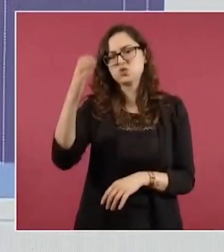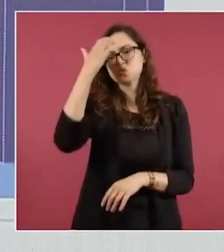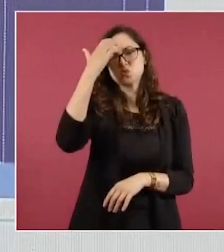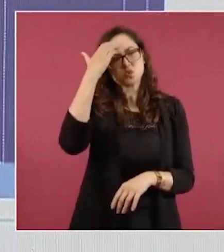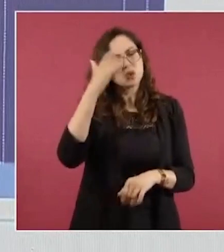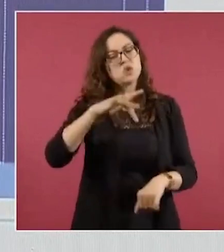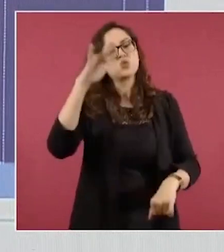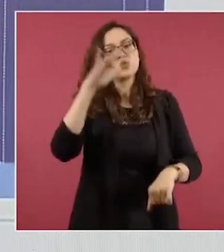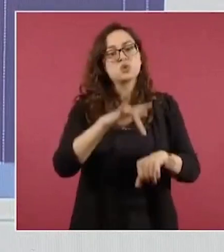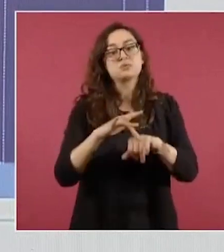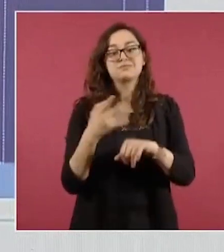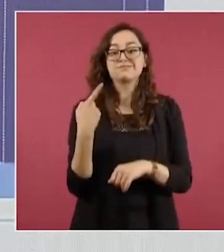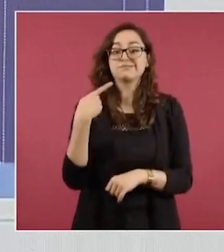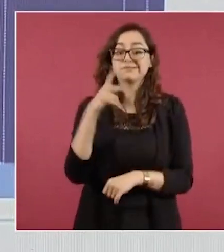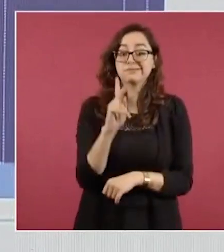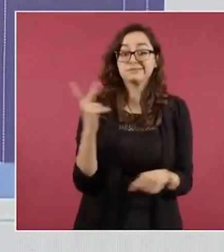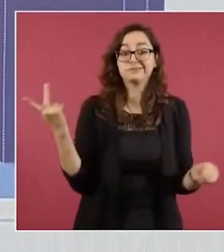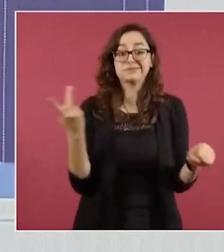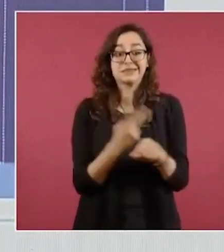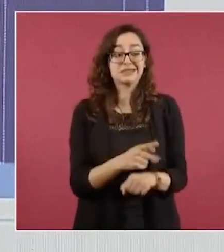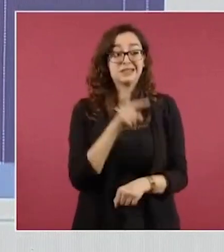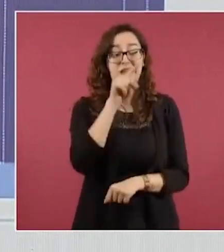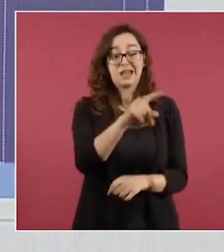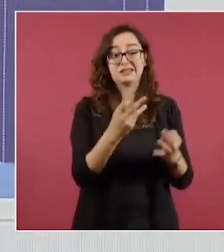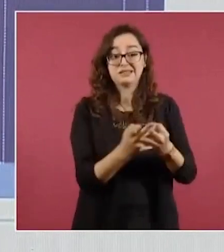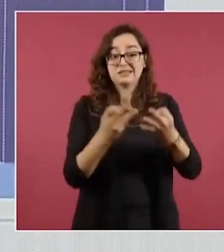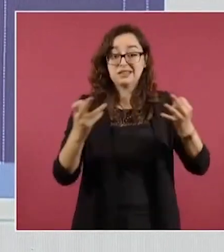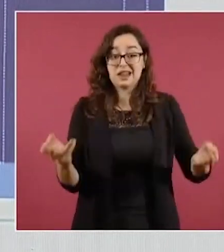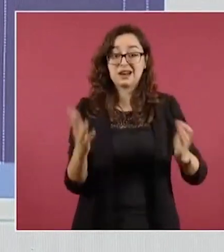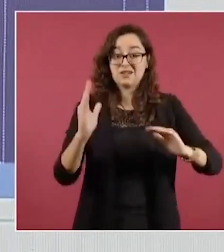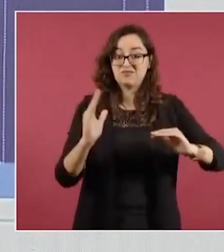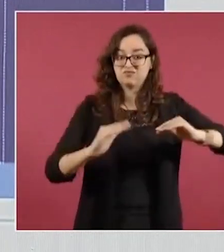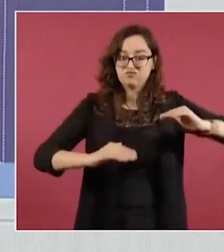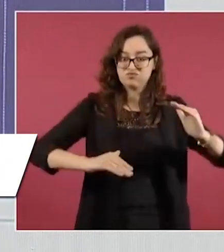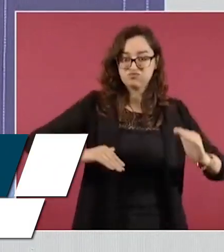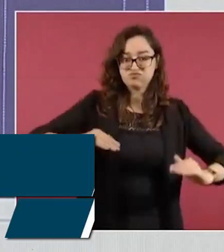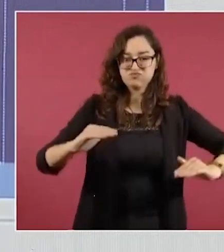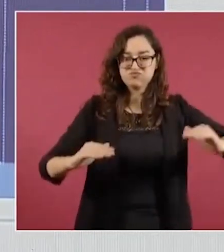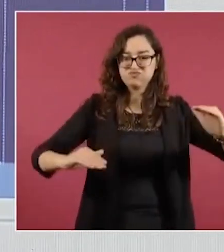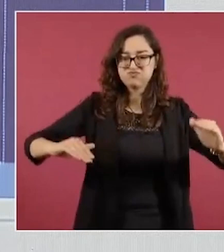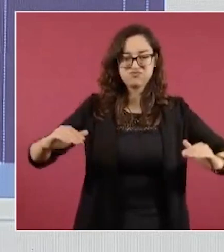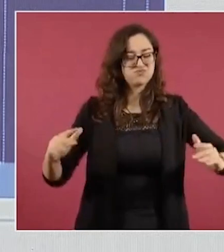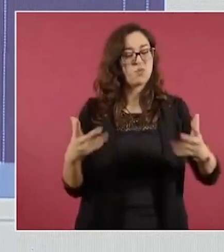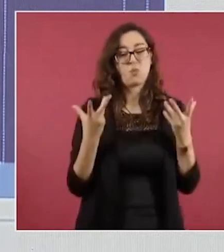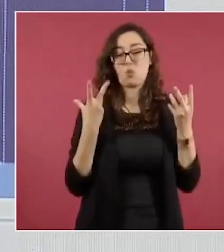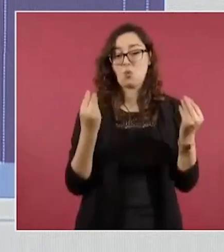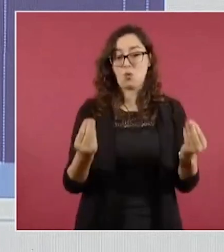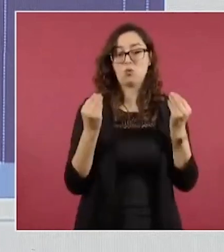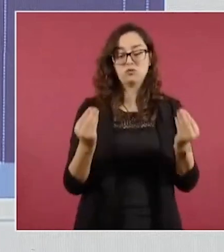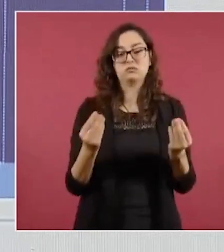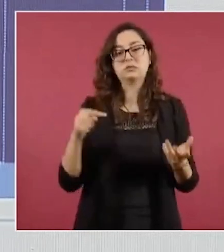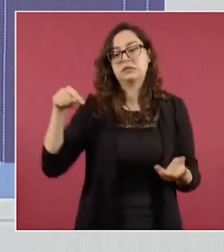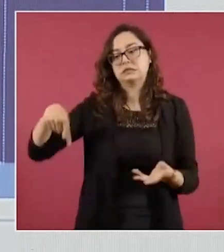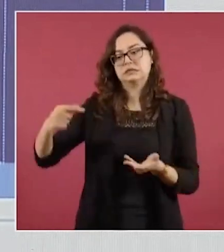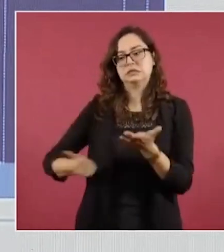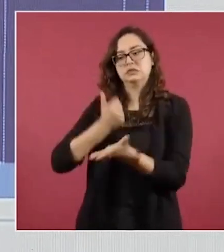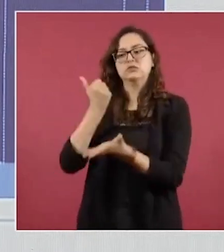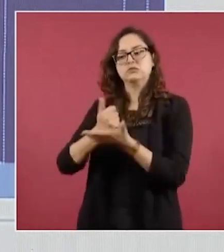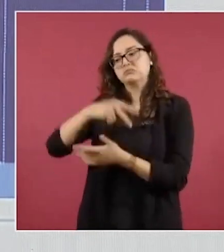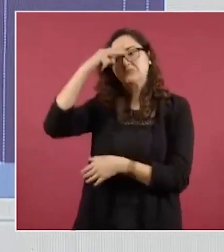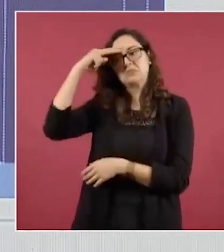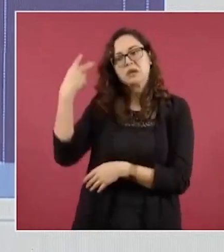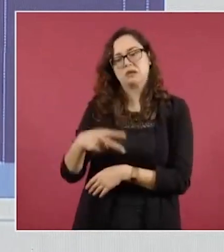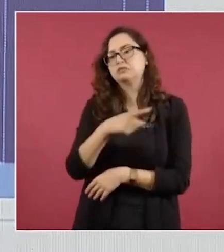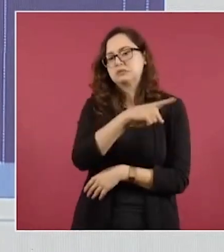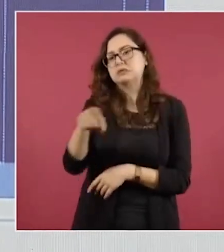tiene hundimientos diferenciales muy grandes el suelo. Los hundimientos en la Ciudad de México son por la sobreexplotación